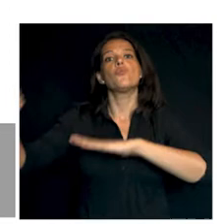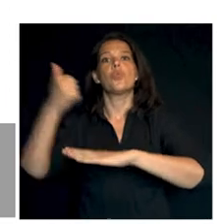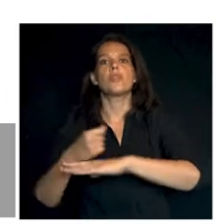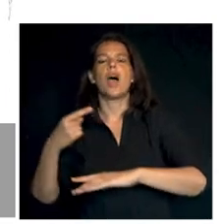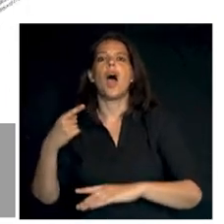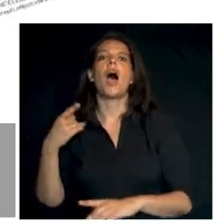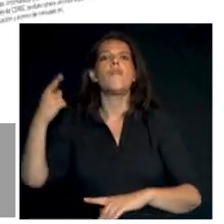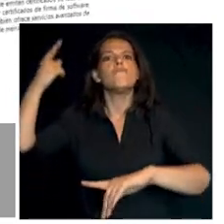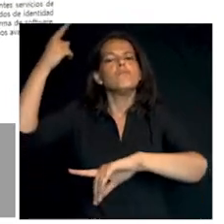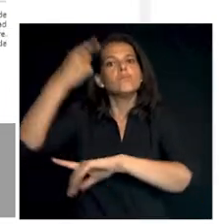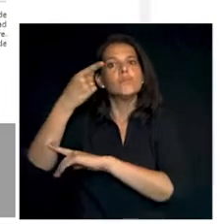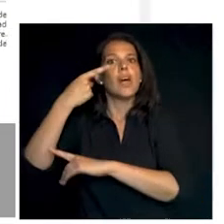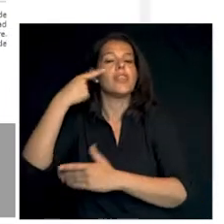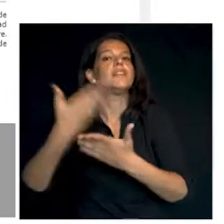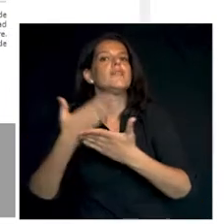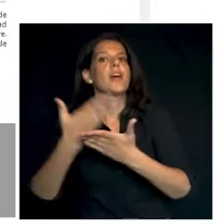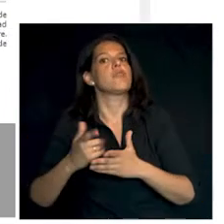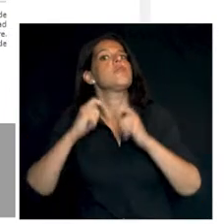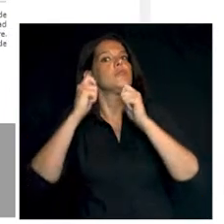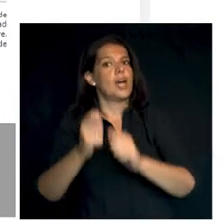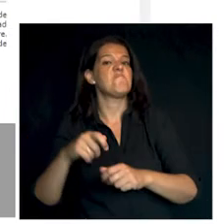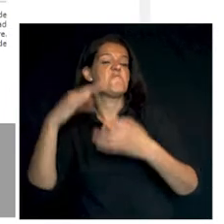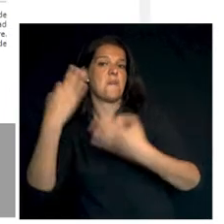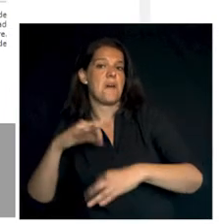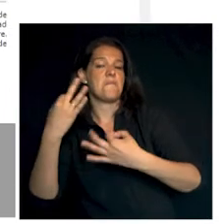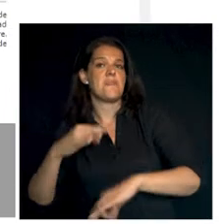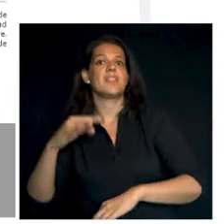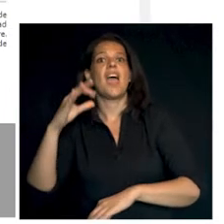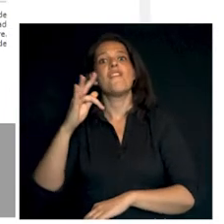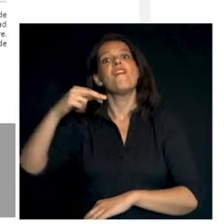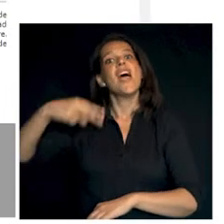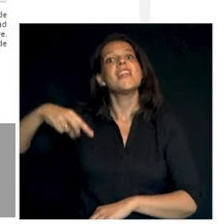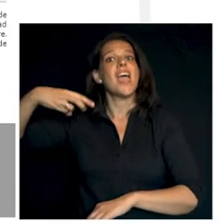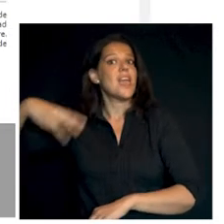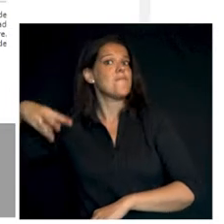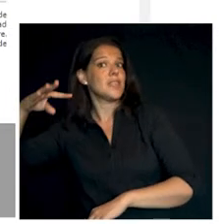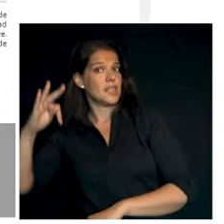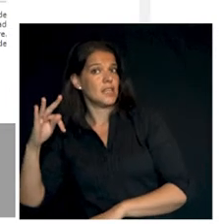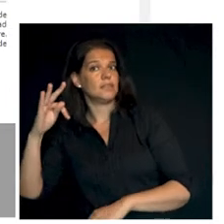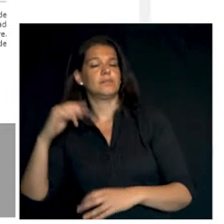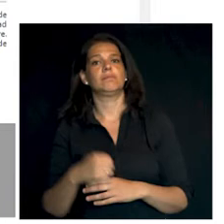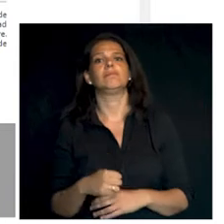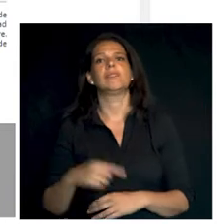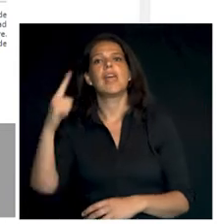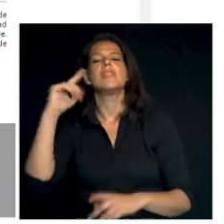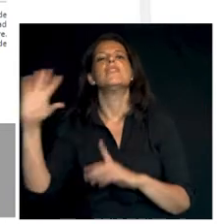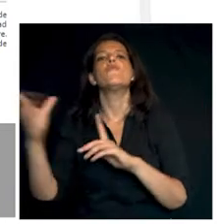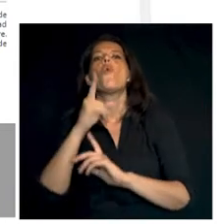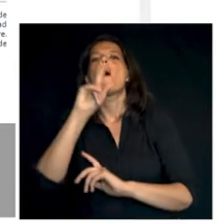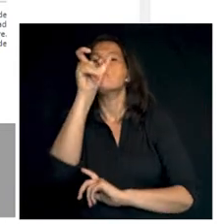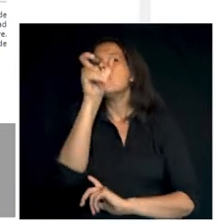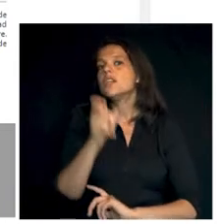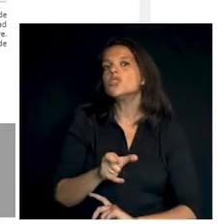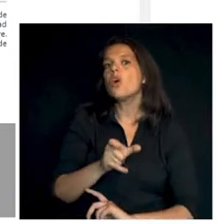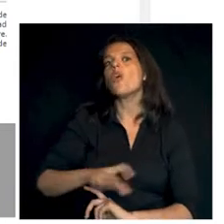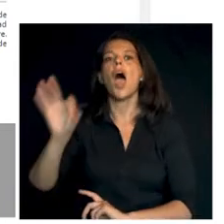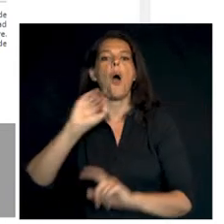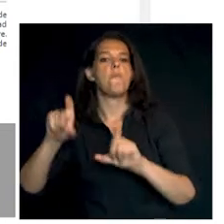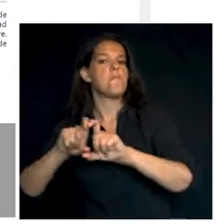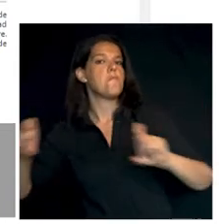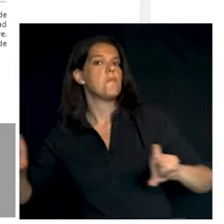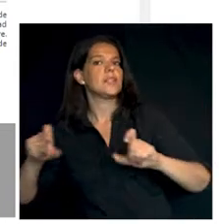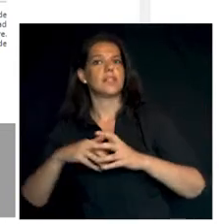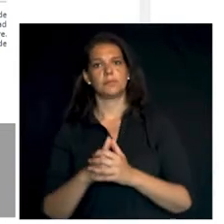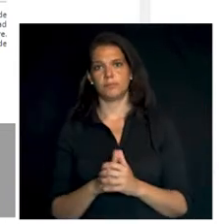una autoridad de certificación, habitualmente la FNMT que identifica una persona física o